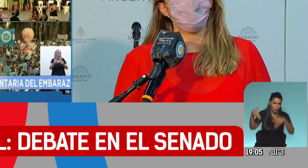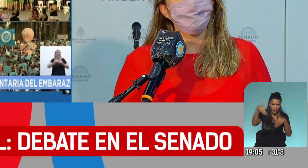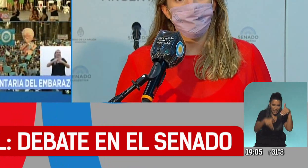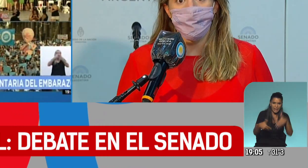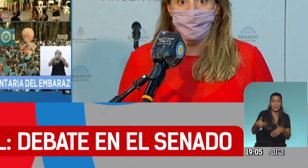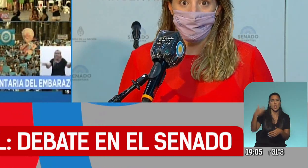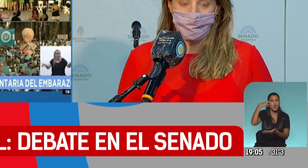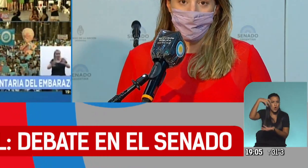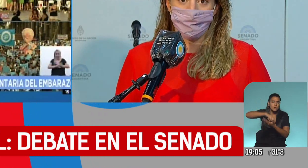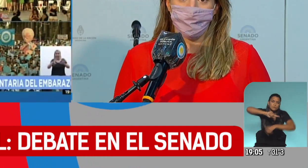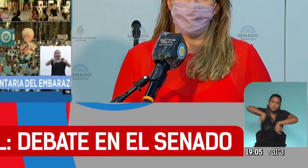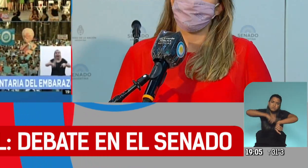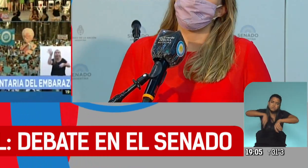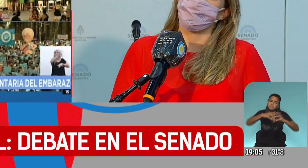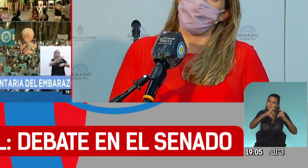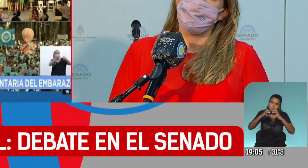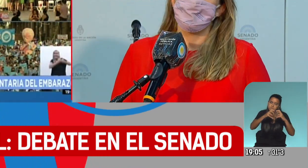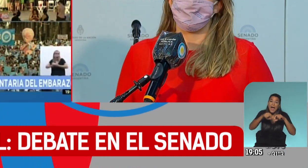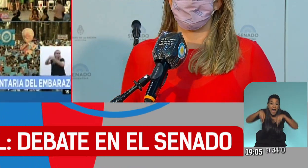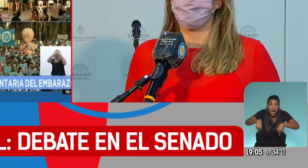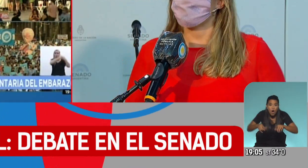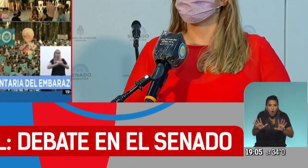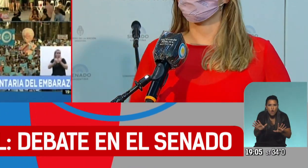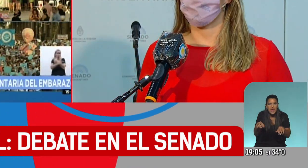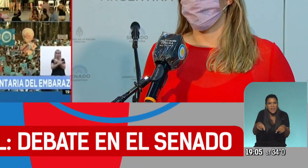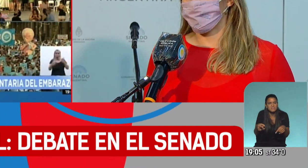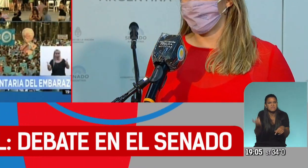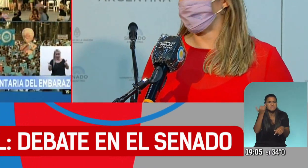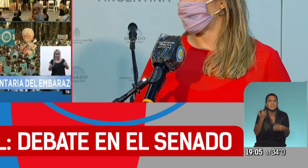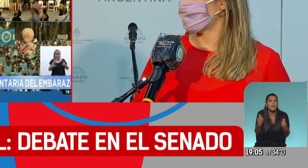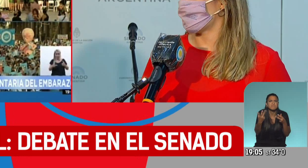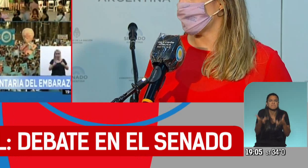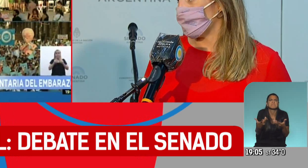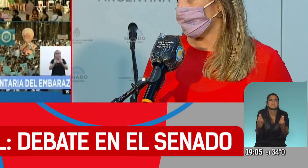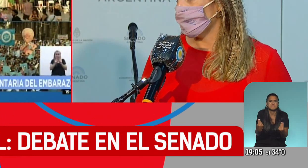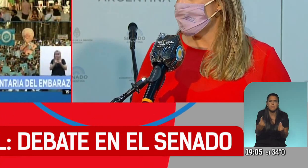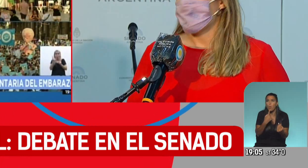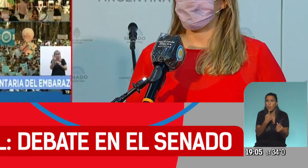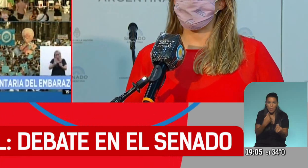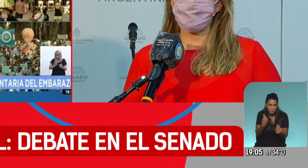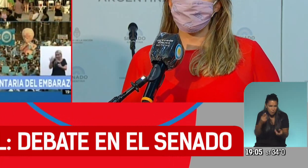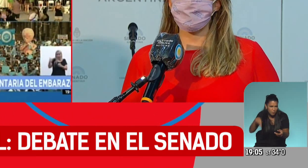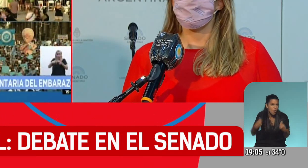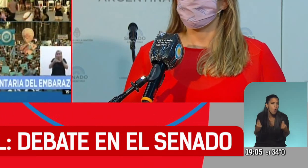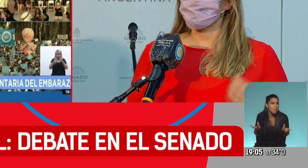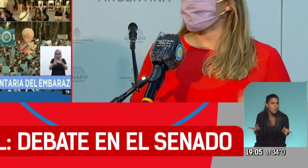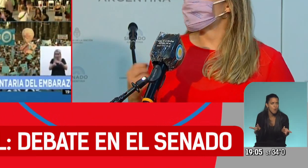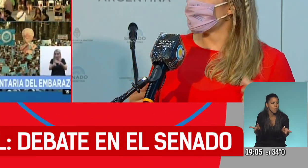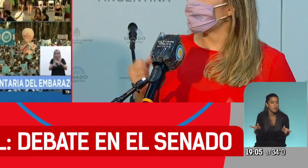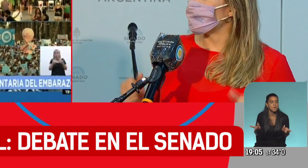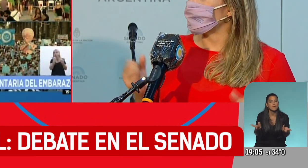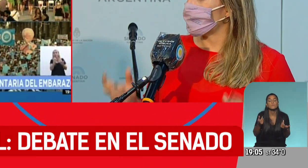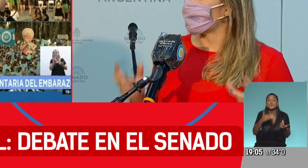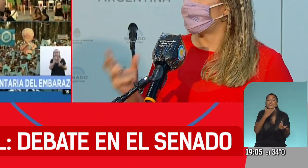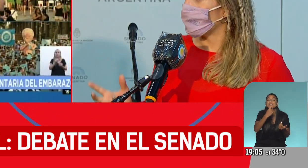horas y horas de debate, a esta altura no hay muchos argumentos para estar indefinido. Me parece, sí, no sé si